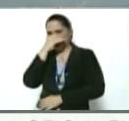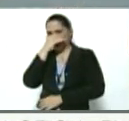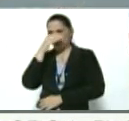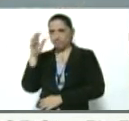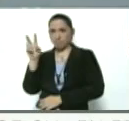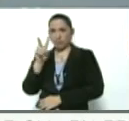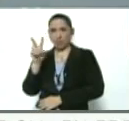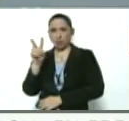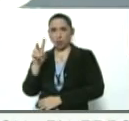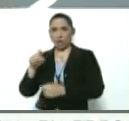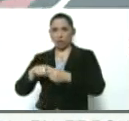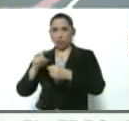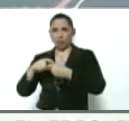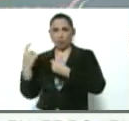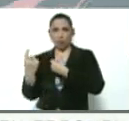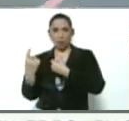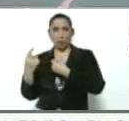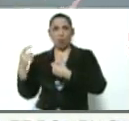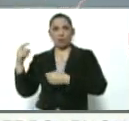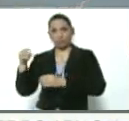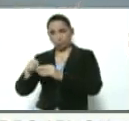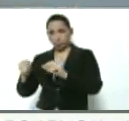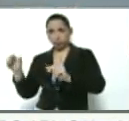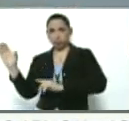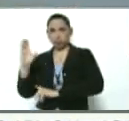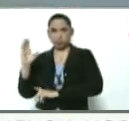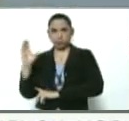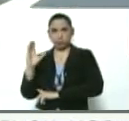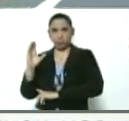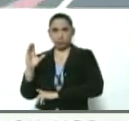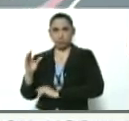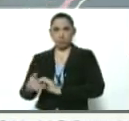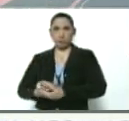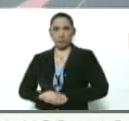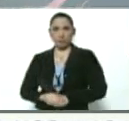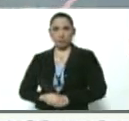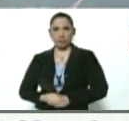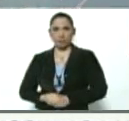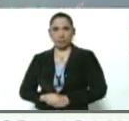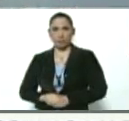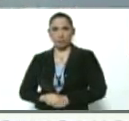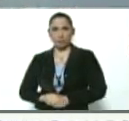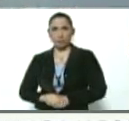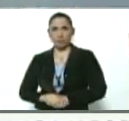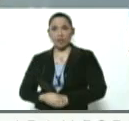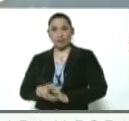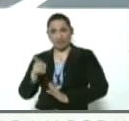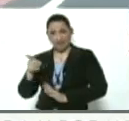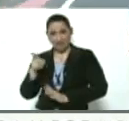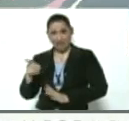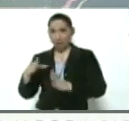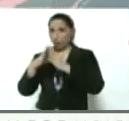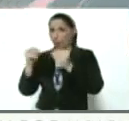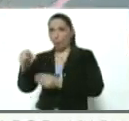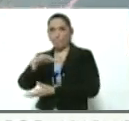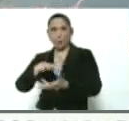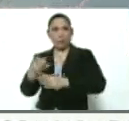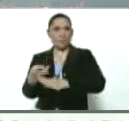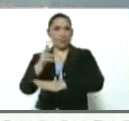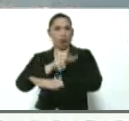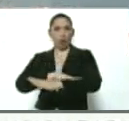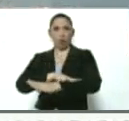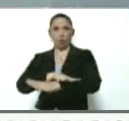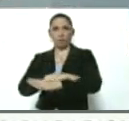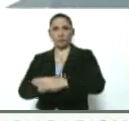en territorio colombiano y el corolario de toda esta situación tan grave es